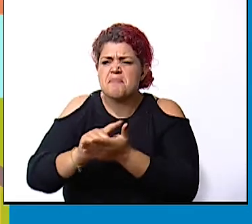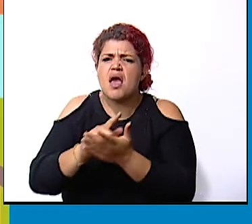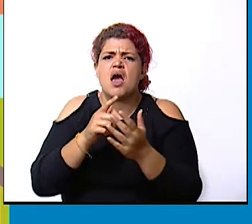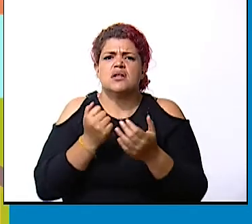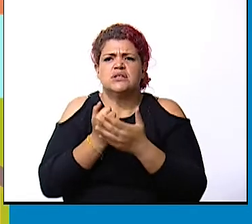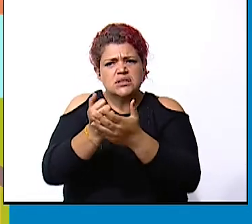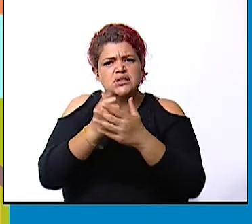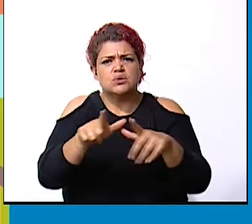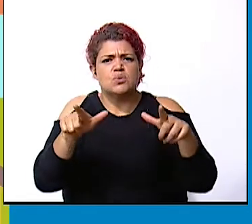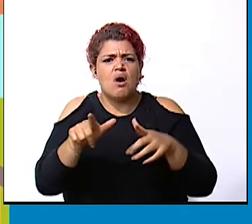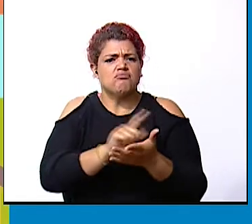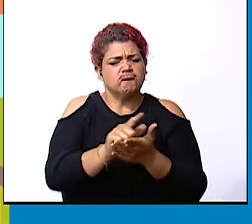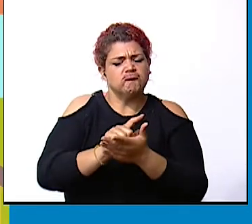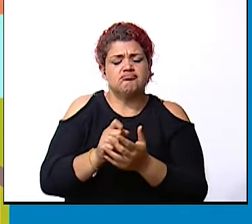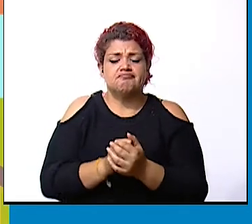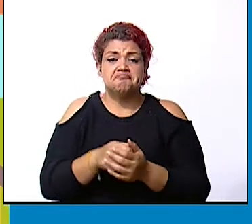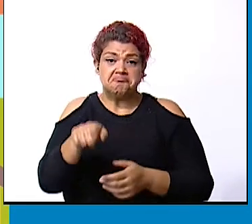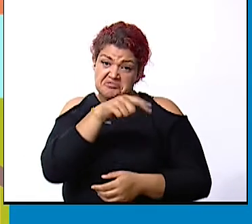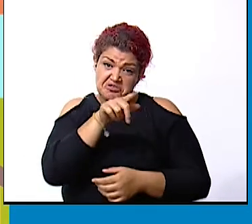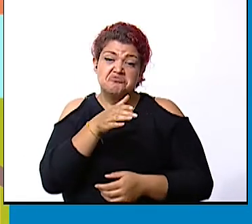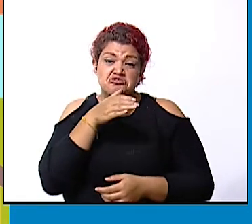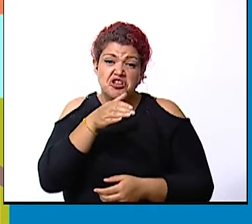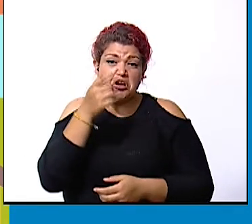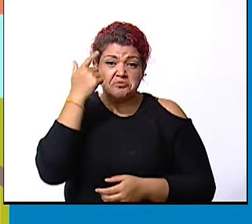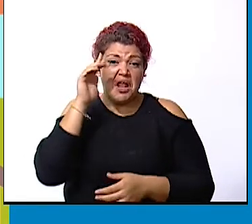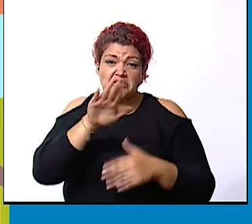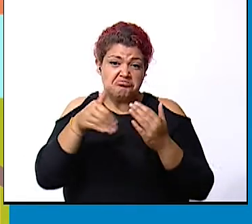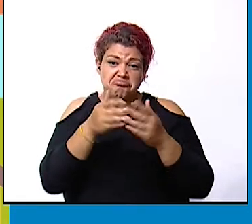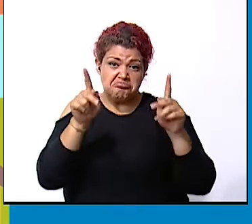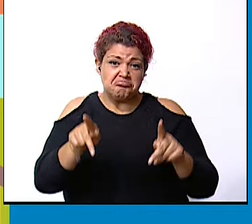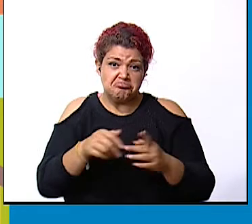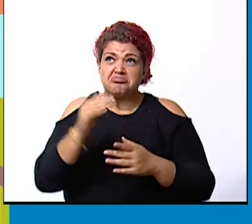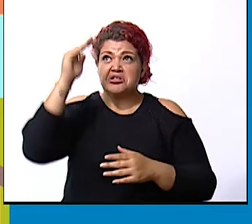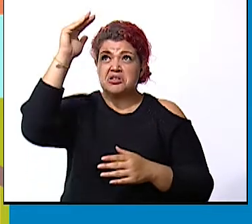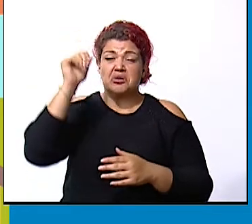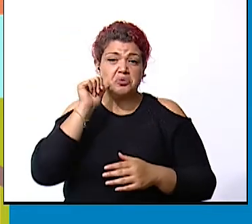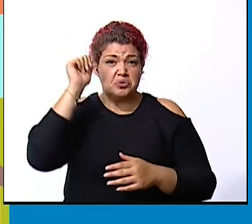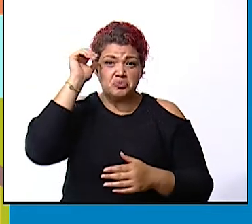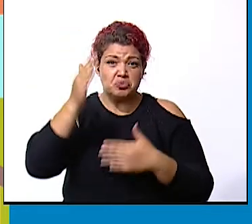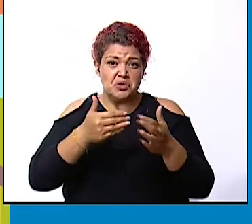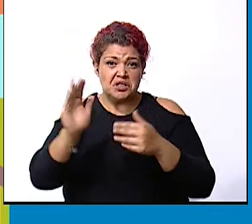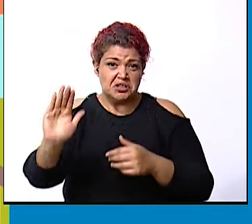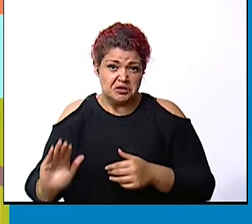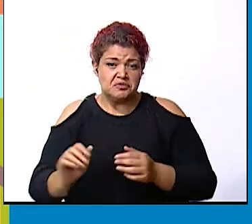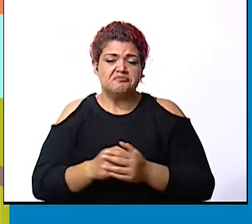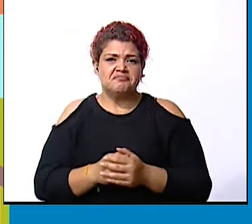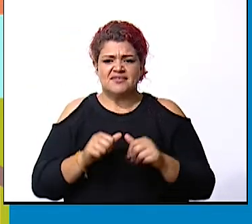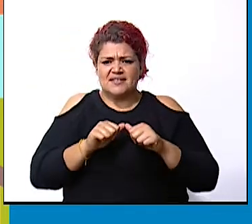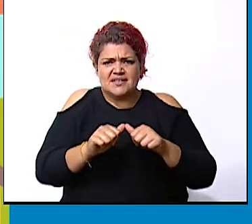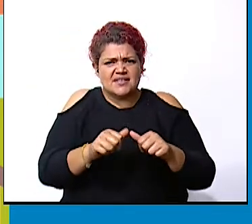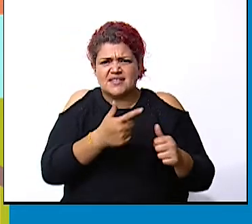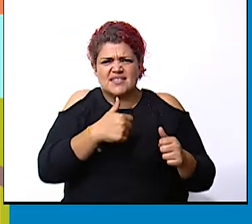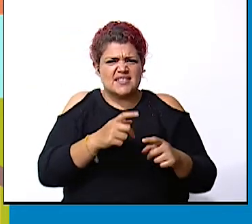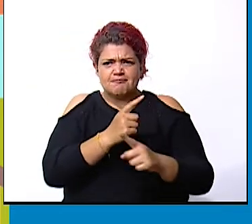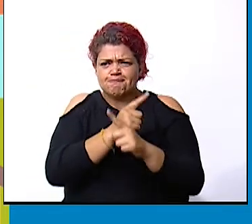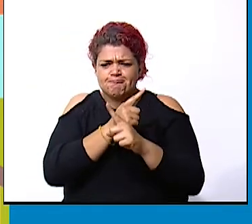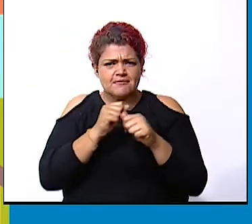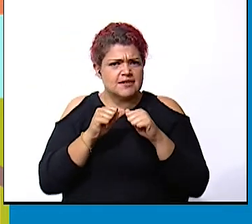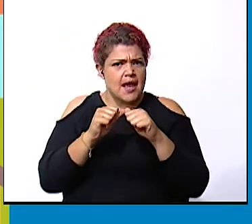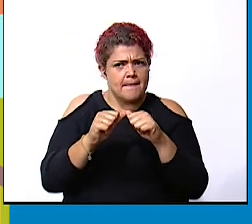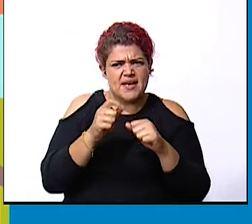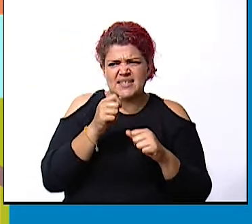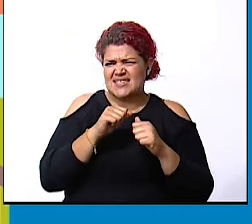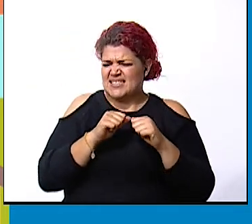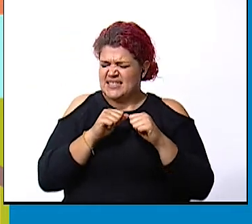estos consejos son para grandes y chicos síguelos para estar siempre prevenidos siempre